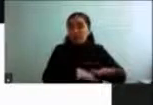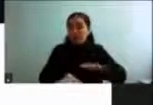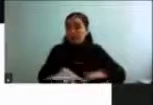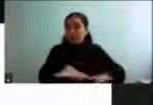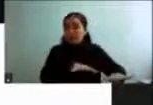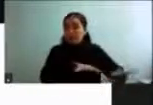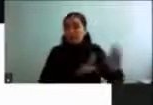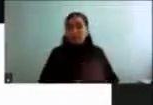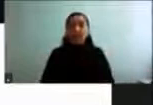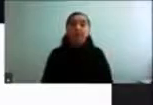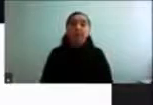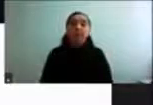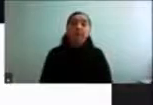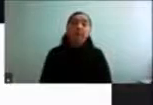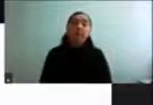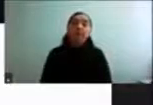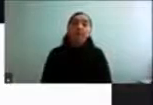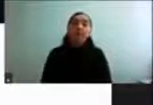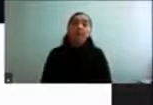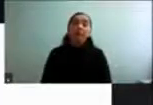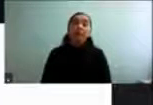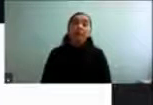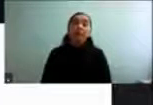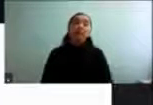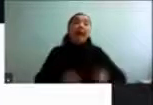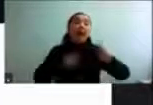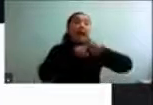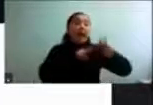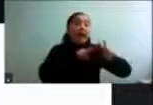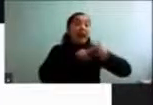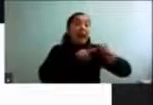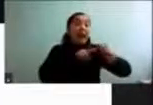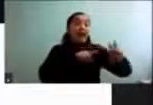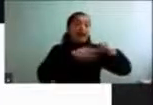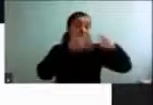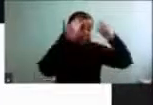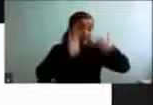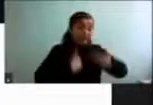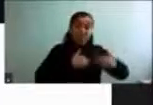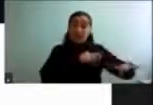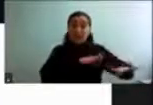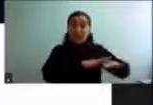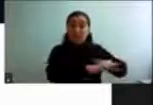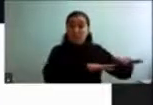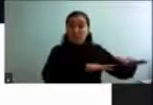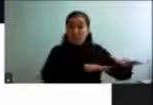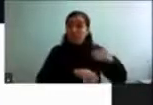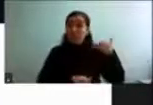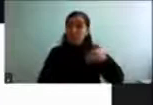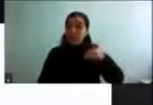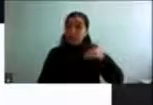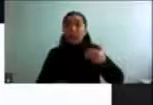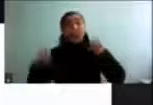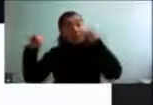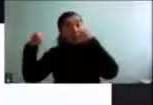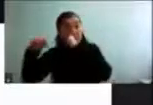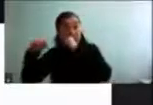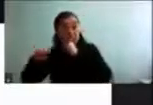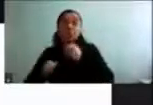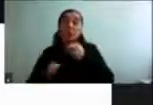Tanto la actividad física como los ejercicios son importantes y pueden ayudar a que las personas mayores mejoren sus